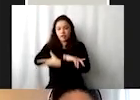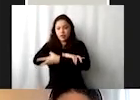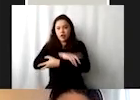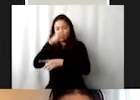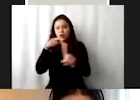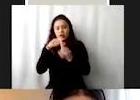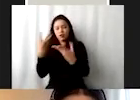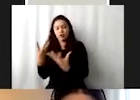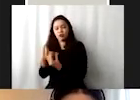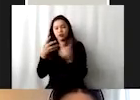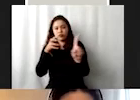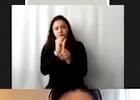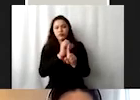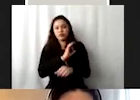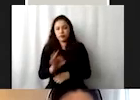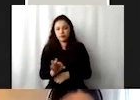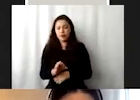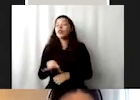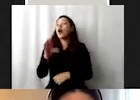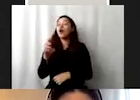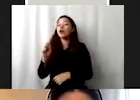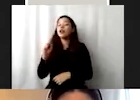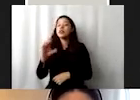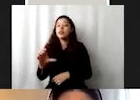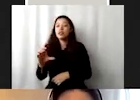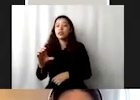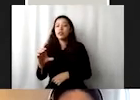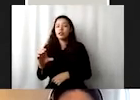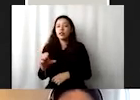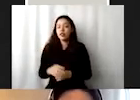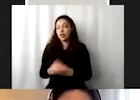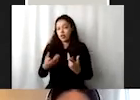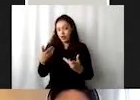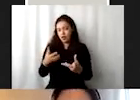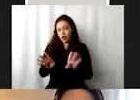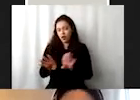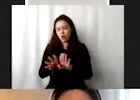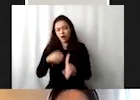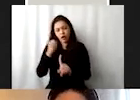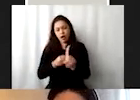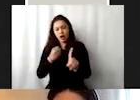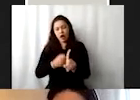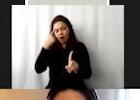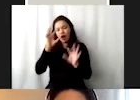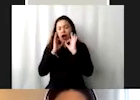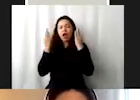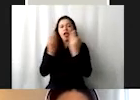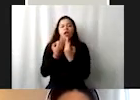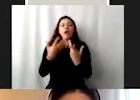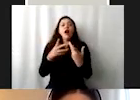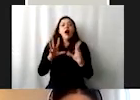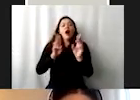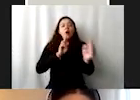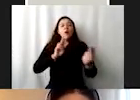Las OSCs también dieron mucho a la batalla porque hubiera un enfoque de universalidad e inclusión, que también les